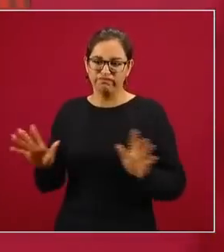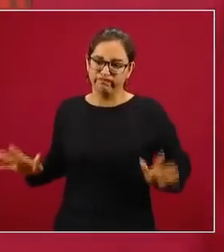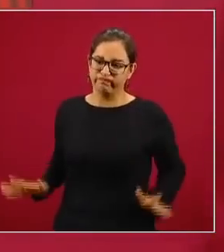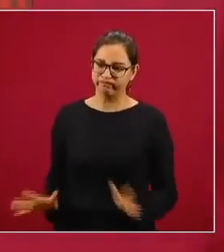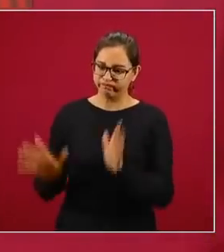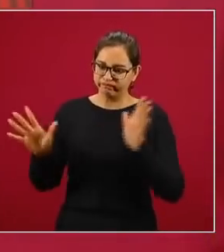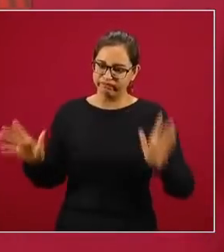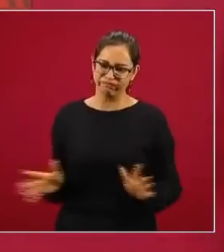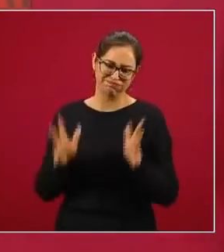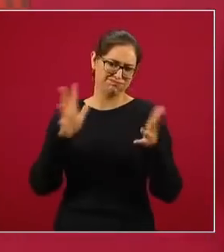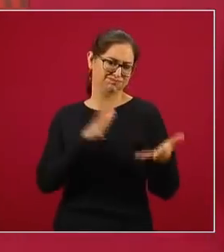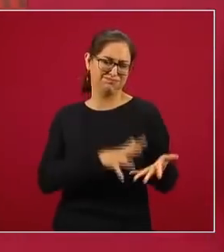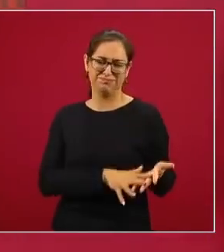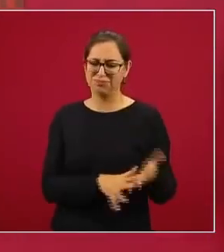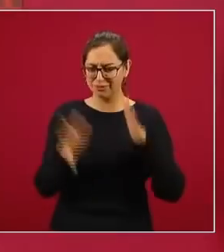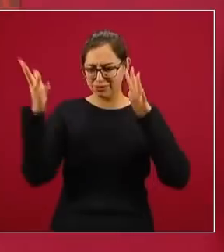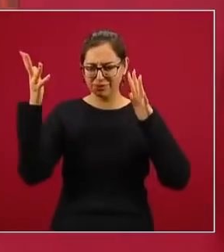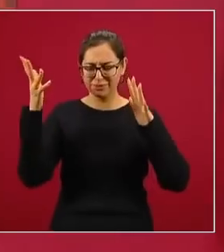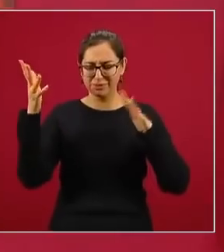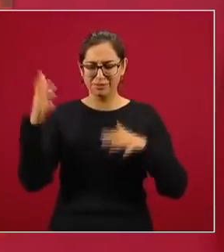este movimiento,